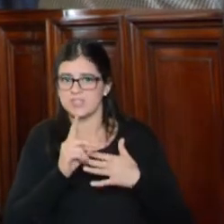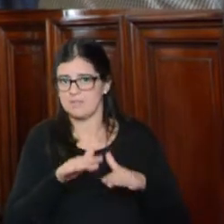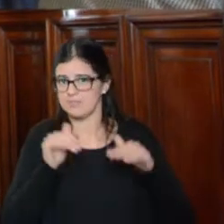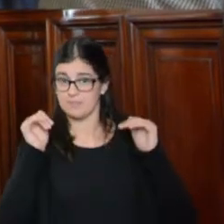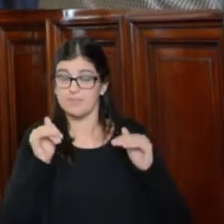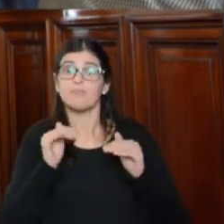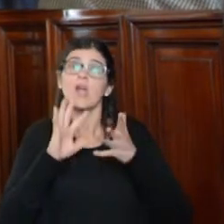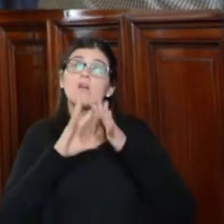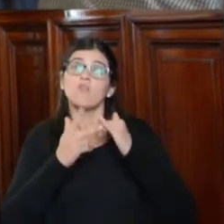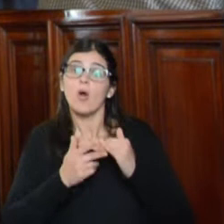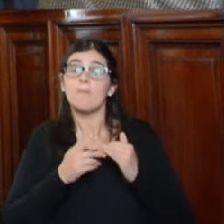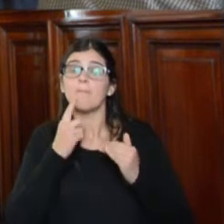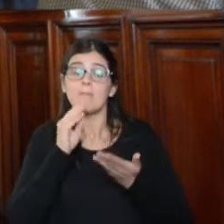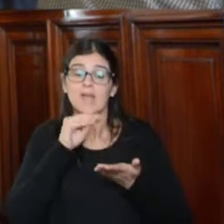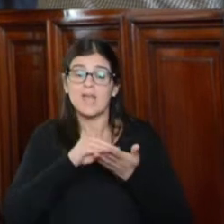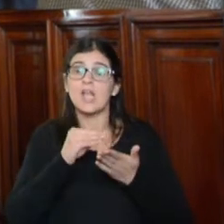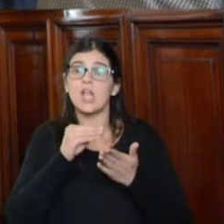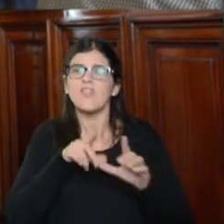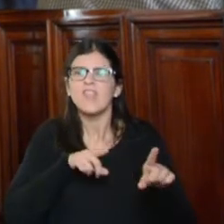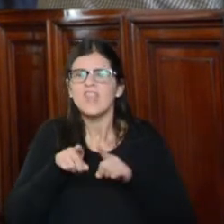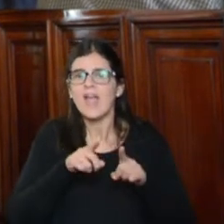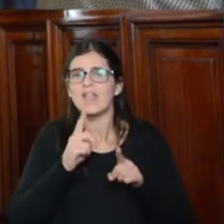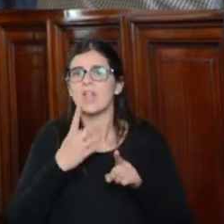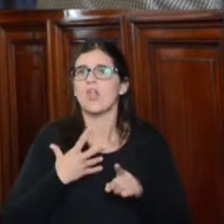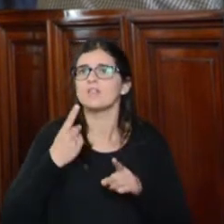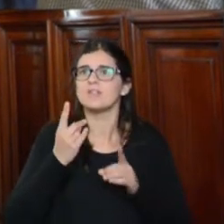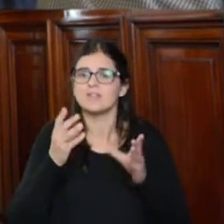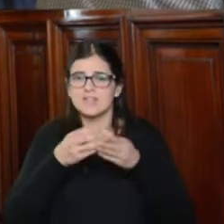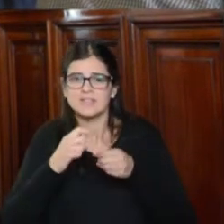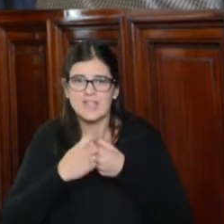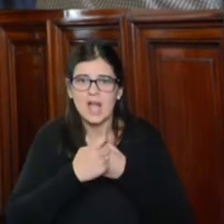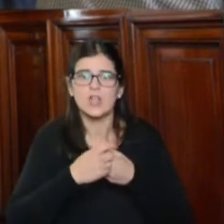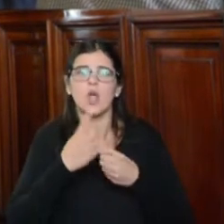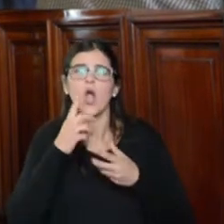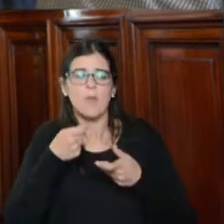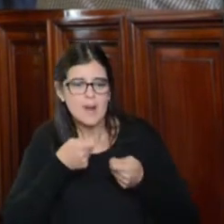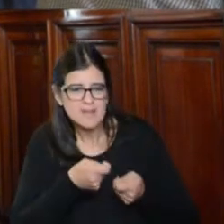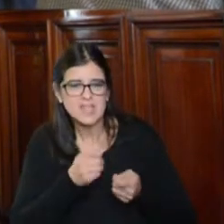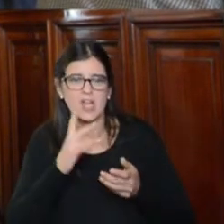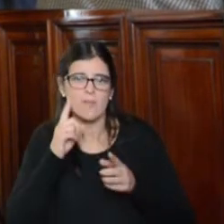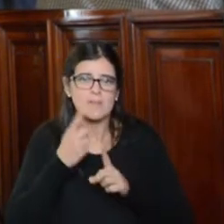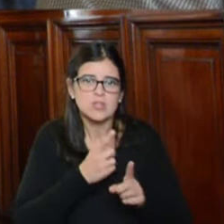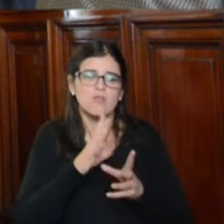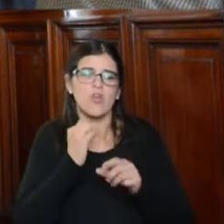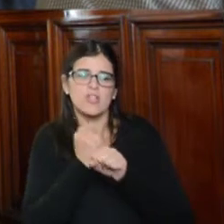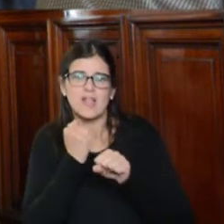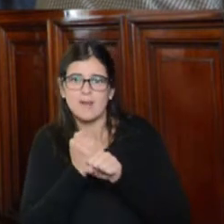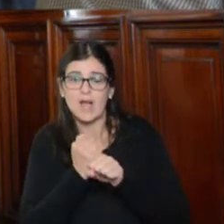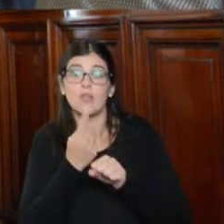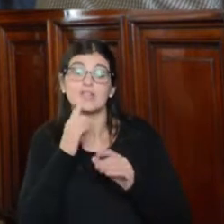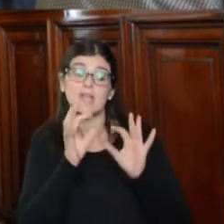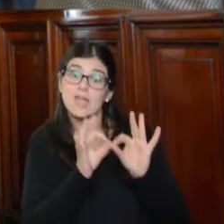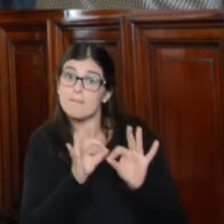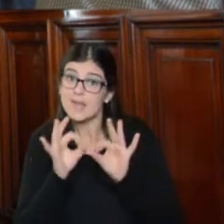Cesar en la criminalización de los dirigentes sindicales como represalia por el ejercicio de su función de representante de los trabajadores y, en